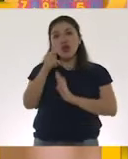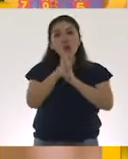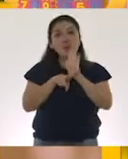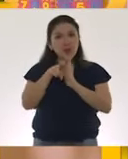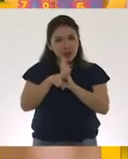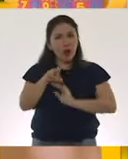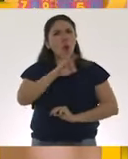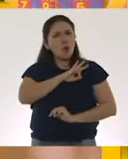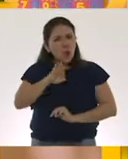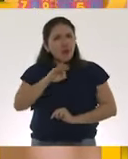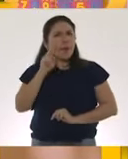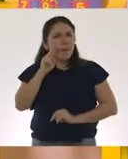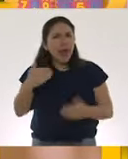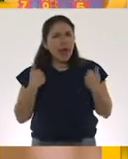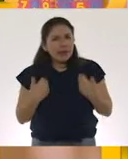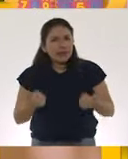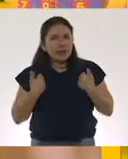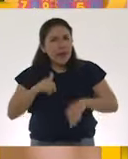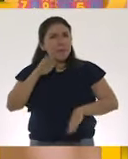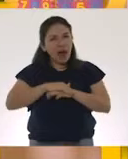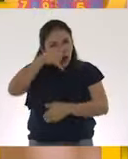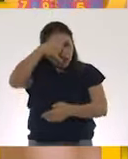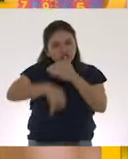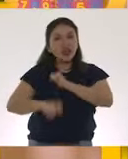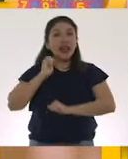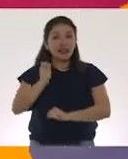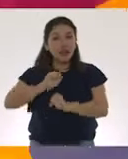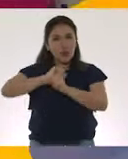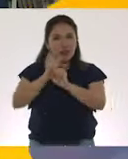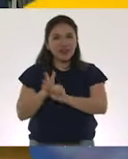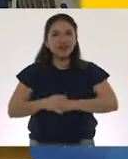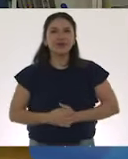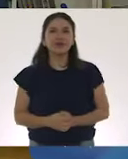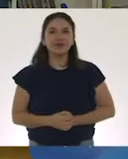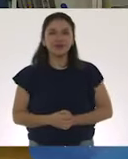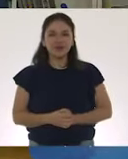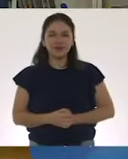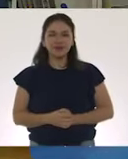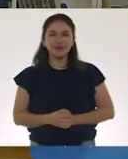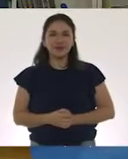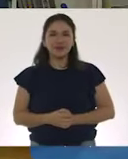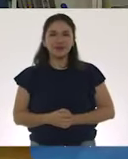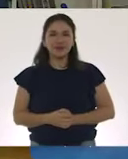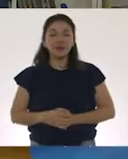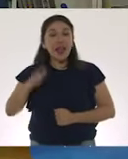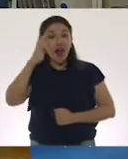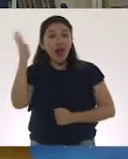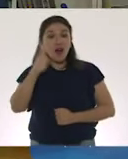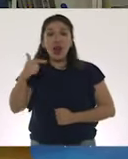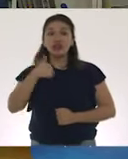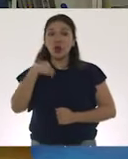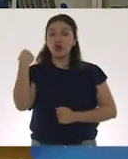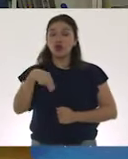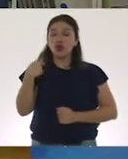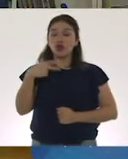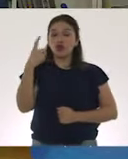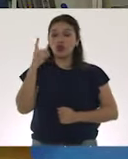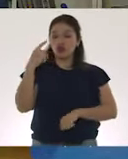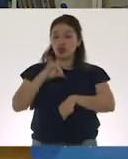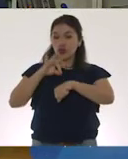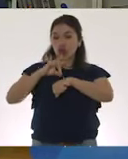donde podremos reforzar lo que hemos aprendido sobre el coronavirus. Hola, soy el Dr. Pelayo.